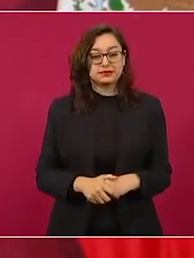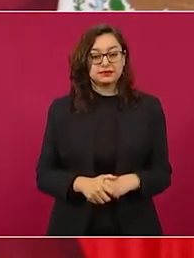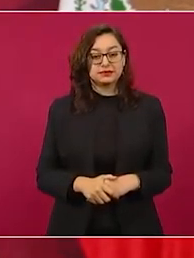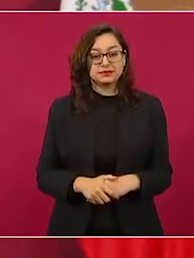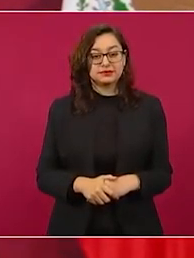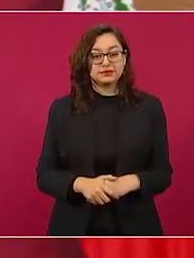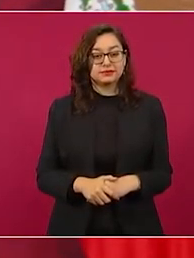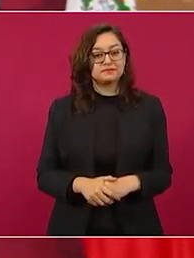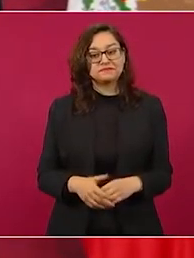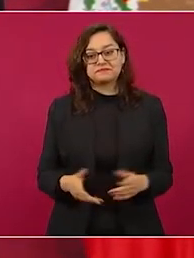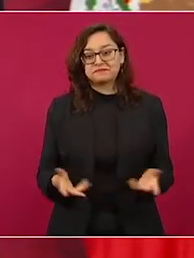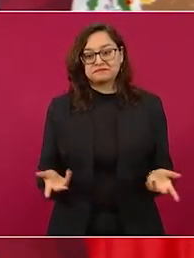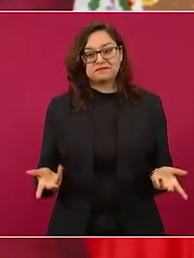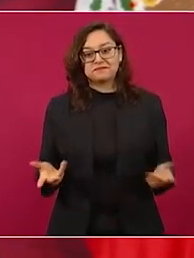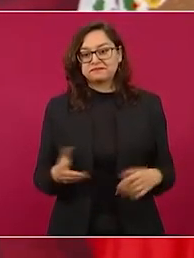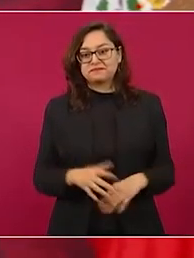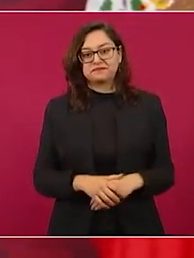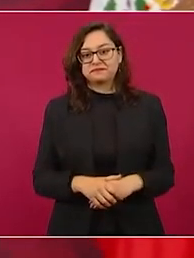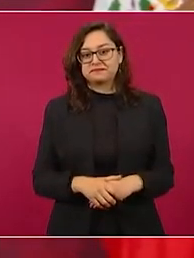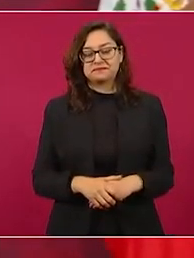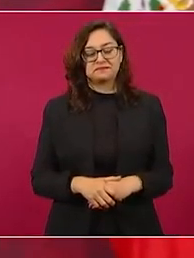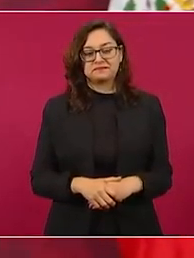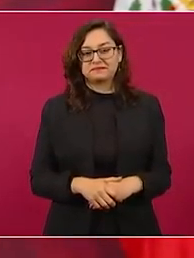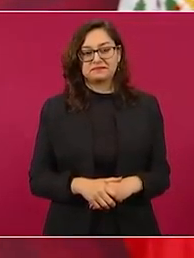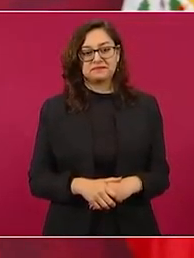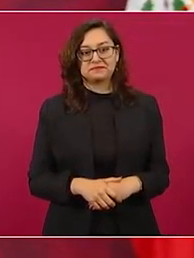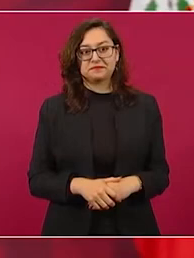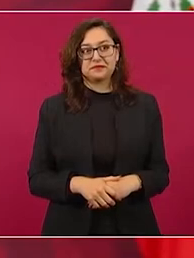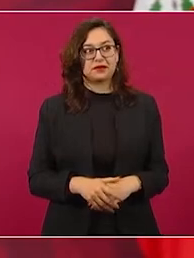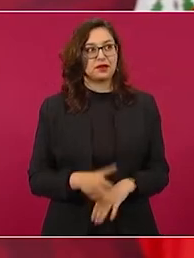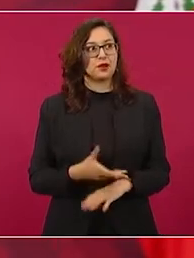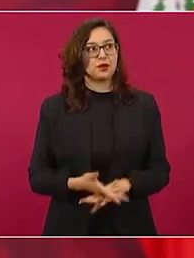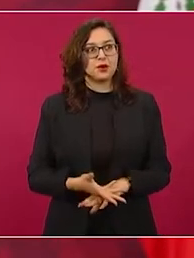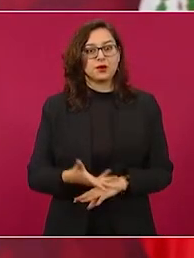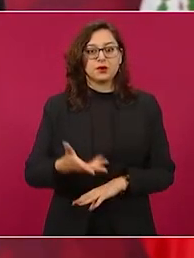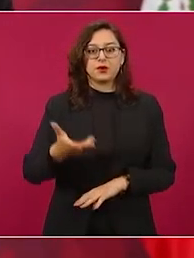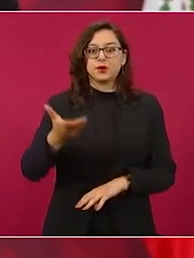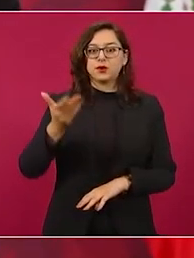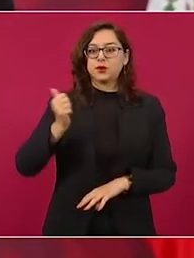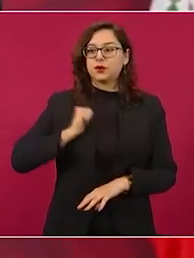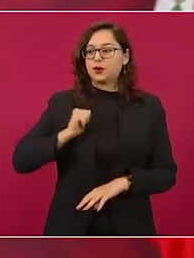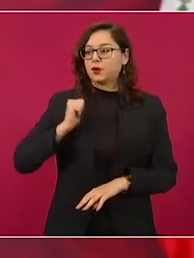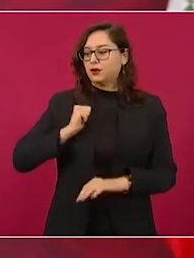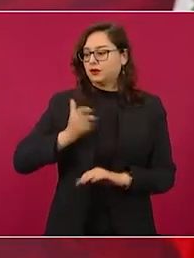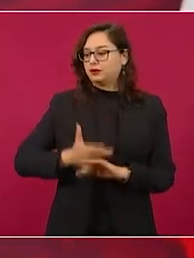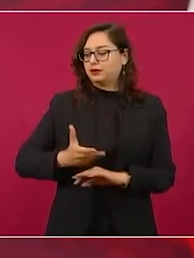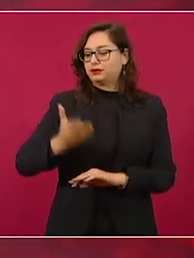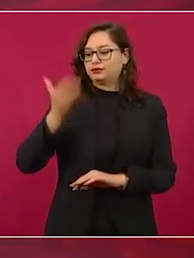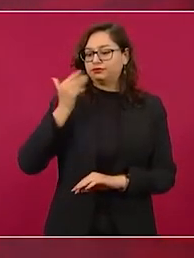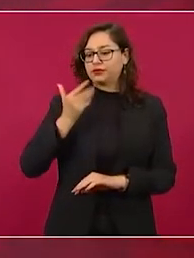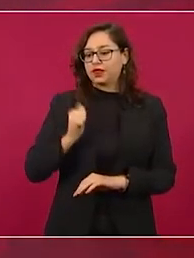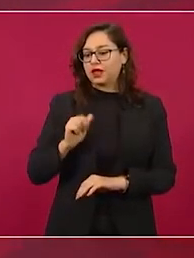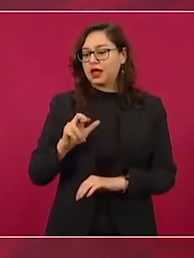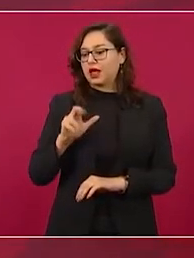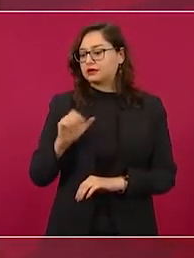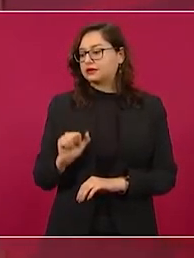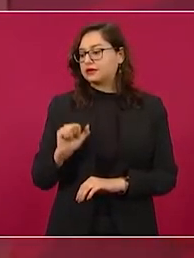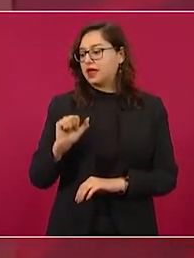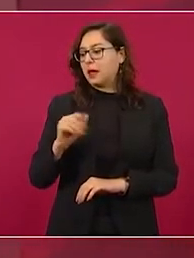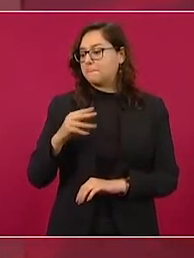Ni en sus mejores tiempos de periodista García Márquez